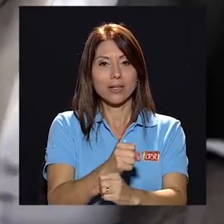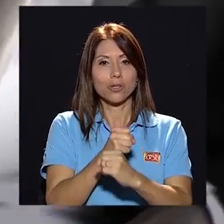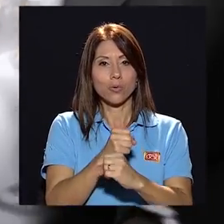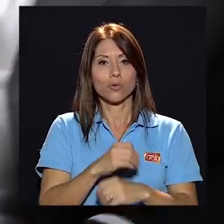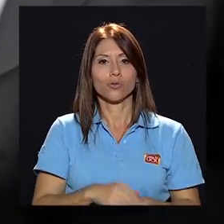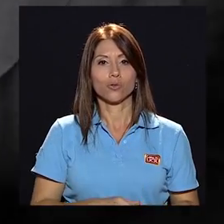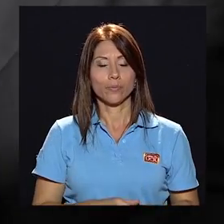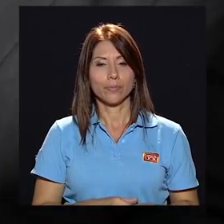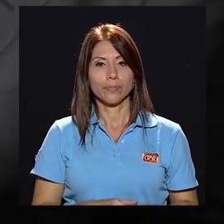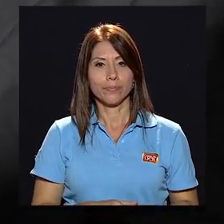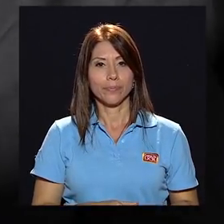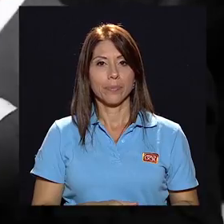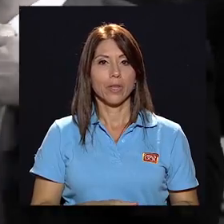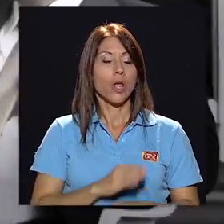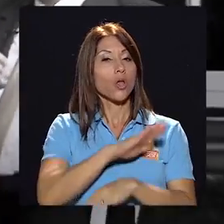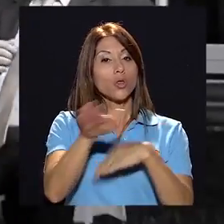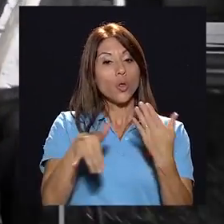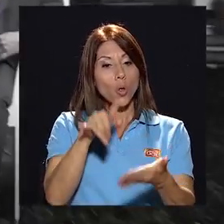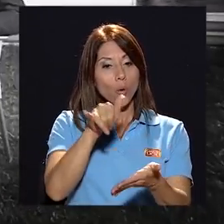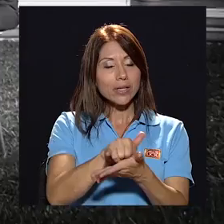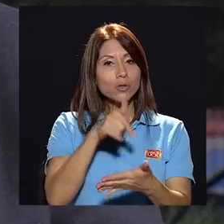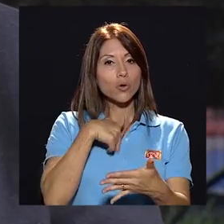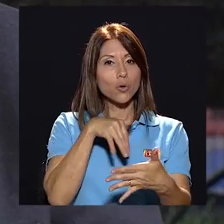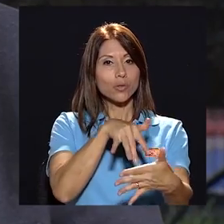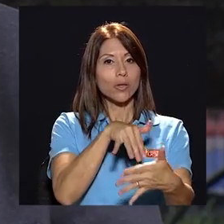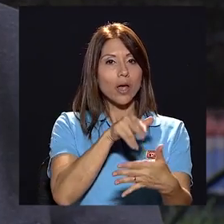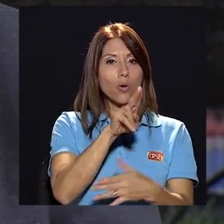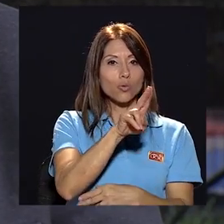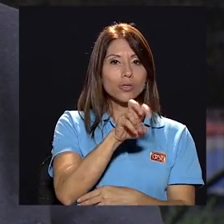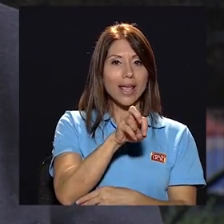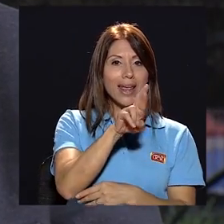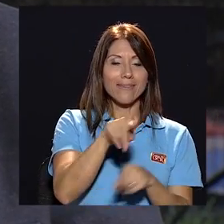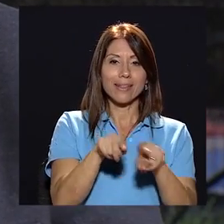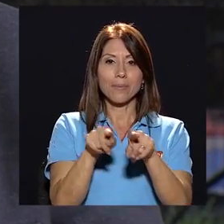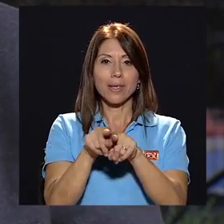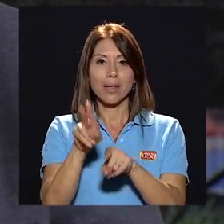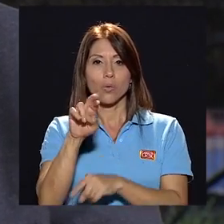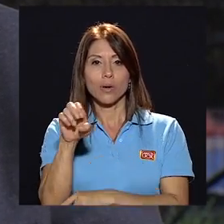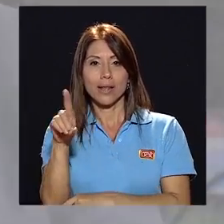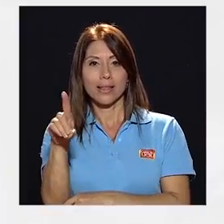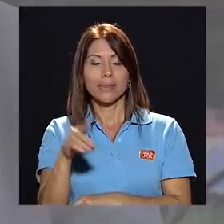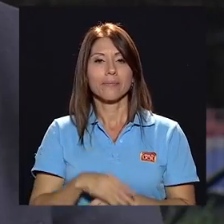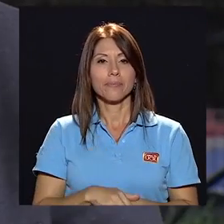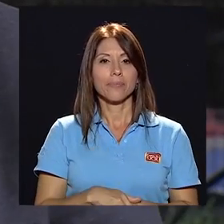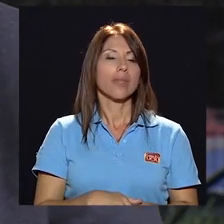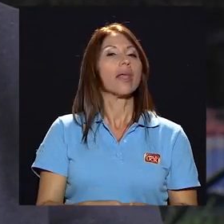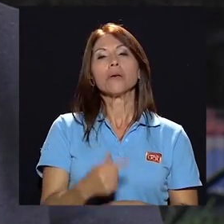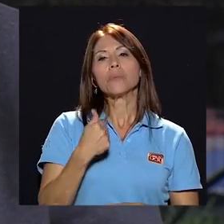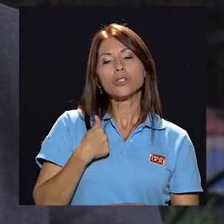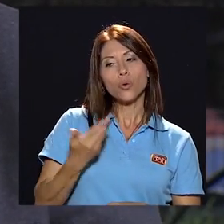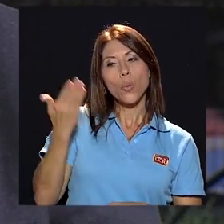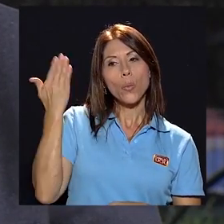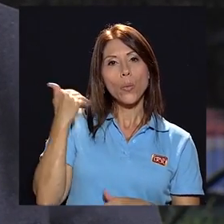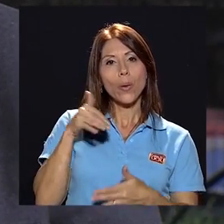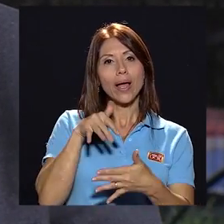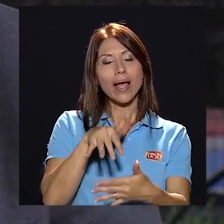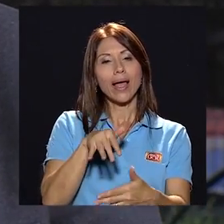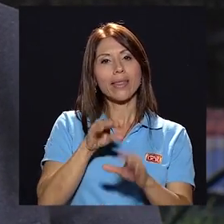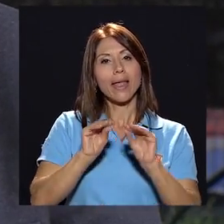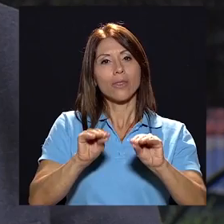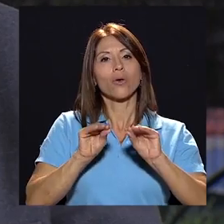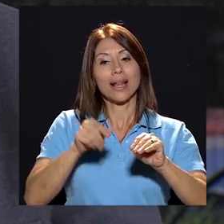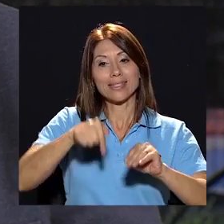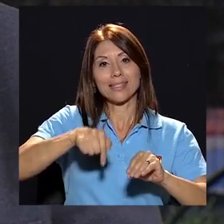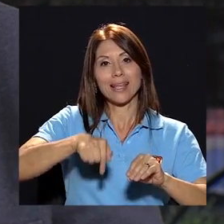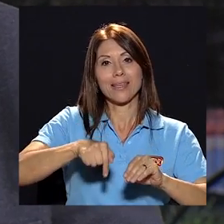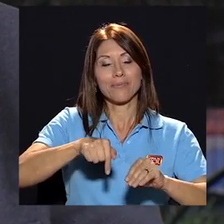finanzas de los seguros todo esto lo he estudiado en la UCR y en la universidad estatal a distancia bueno estuve dando clases aquí